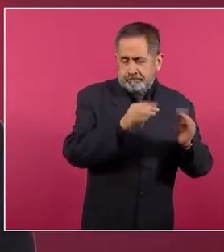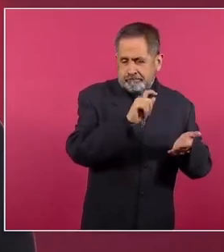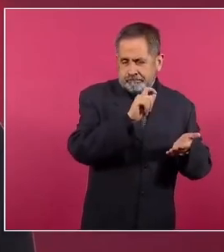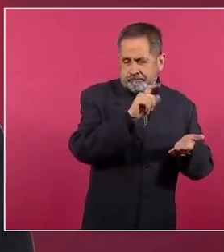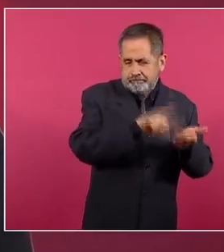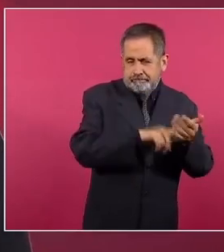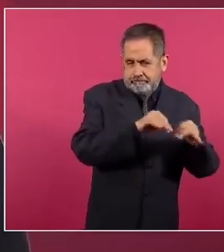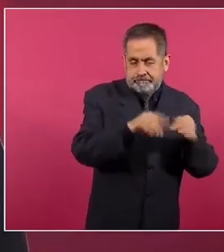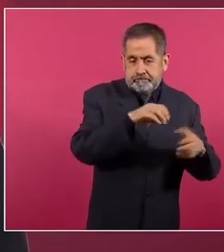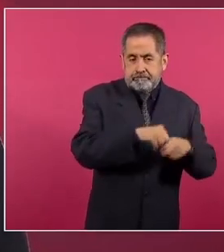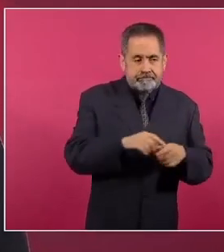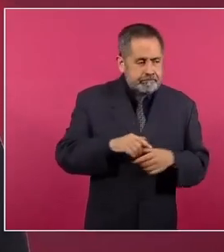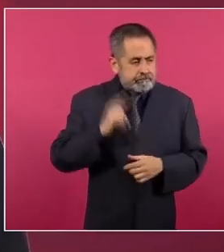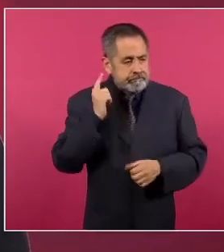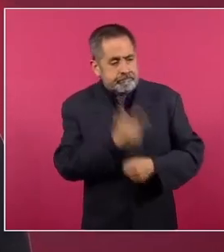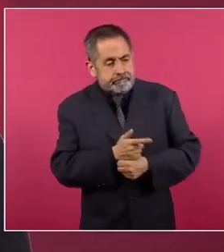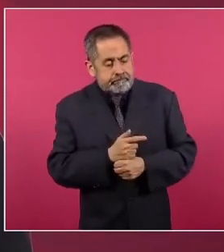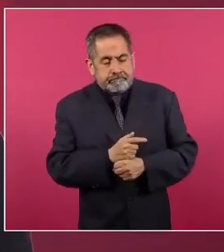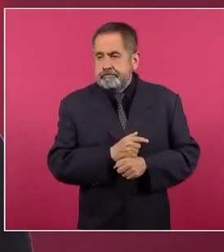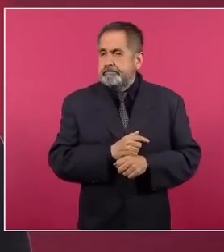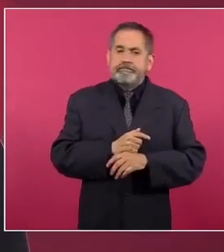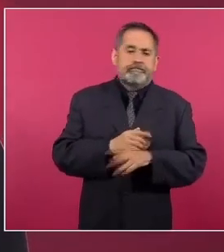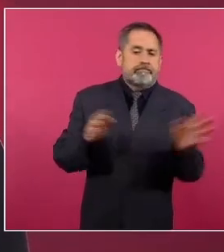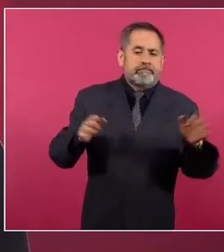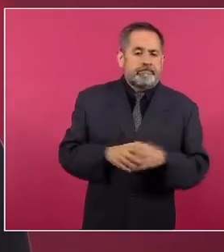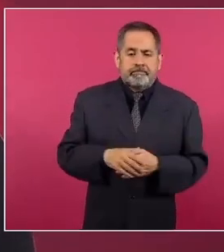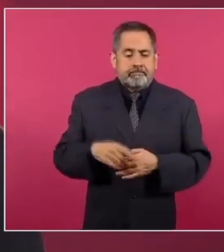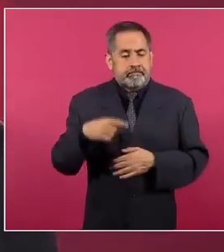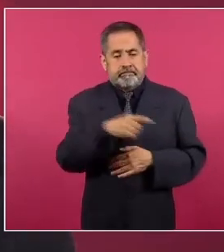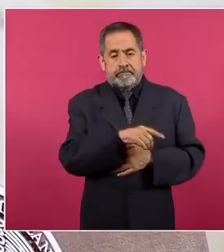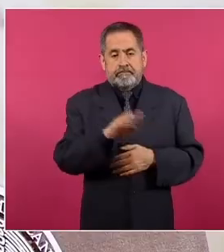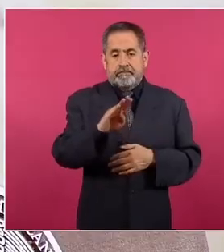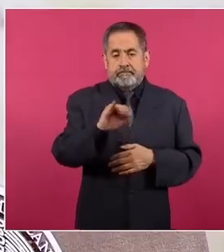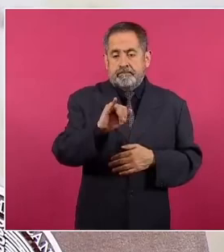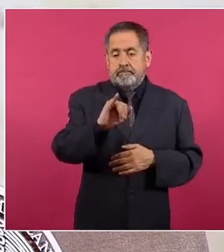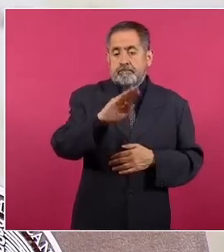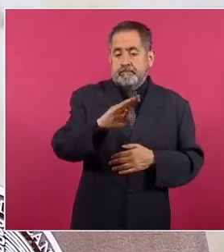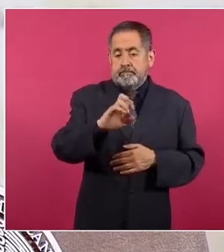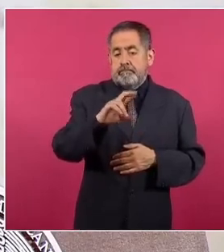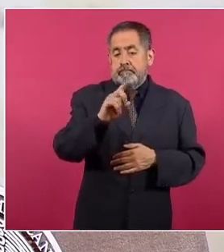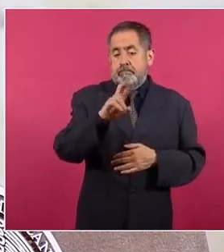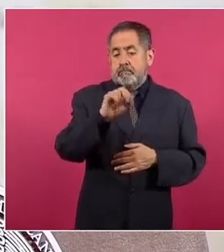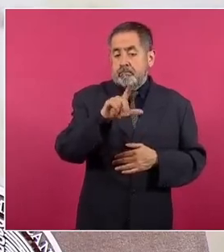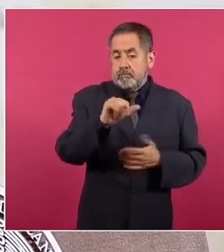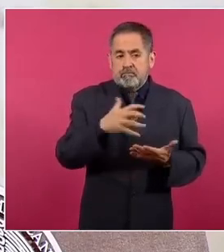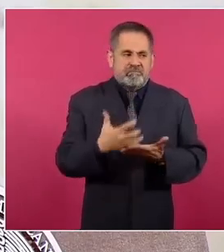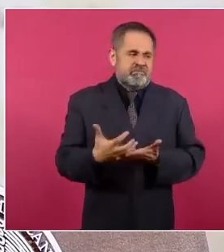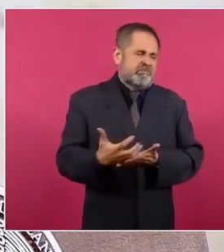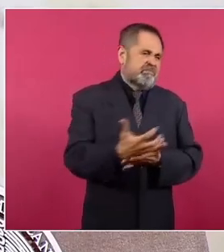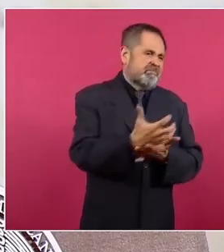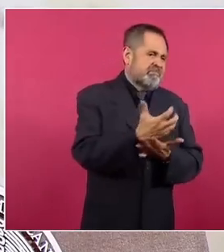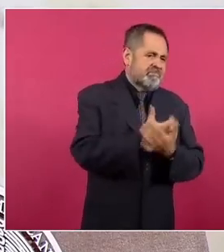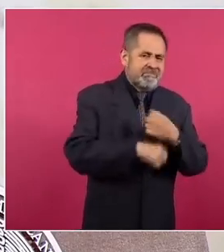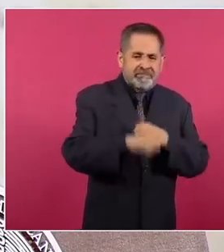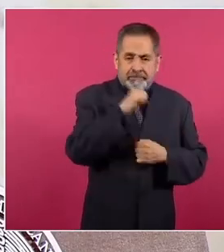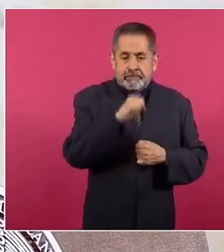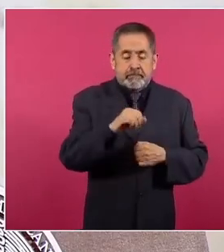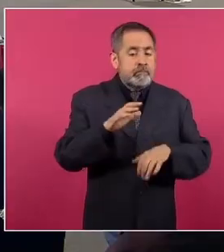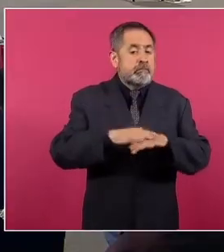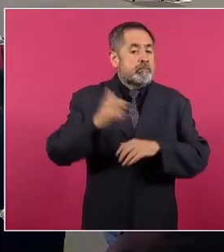Y bueno, concluimos esta nota diciendo que Iberdrola obtenía grandes ganancias porque la reforma